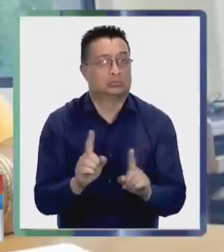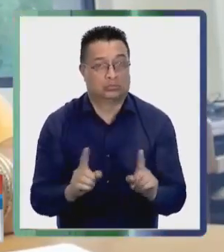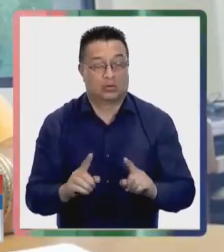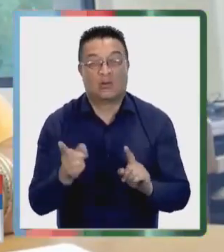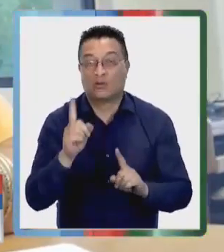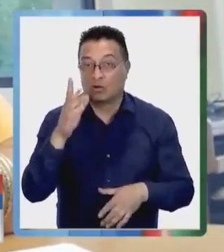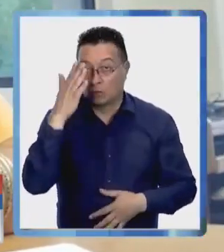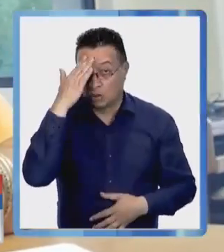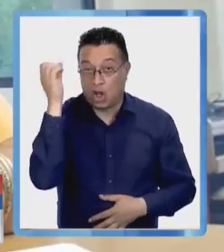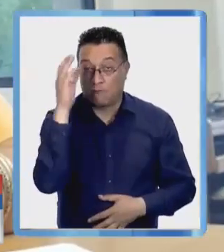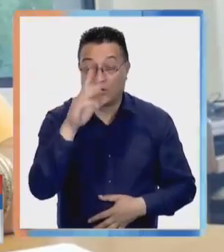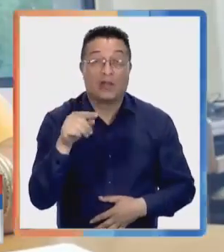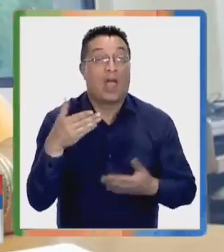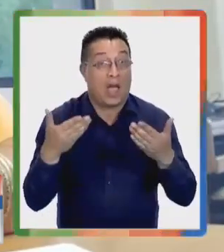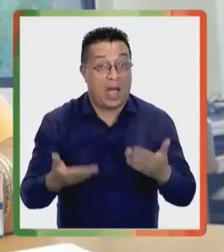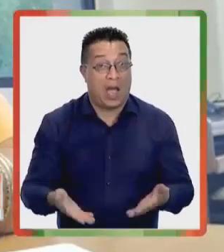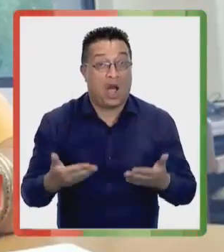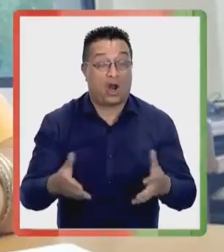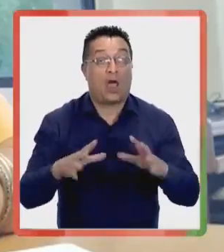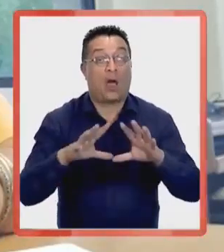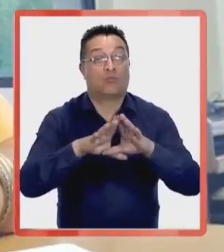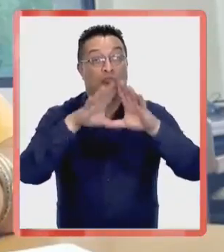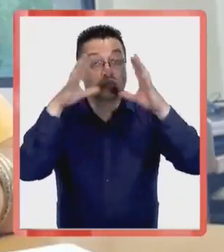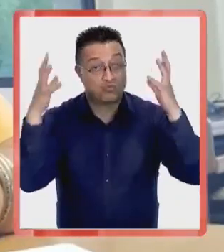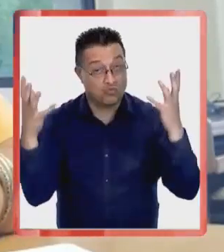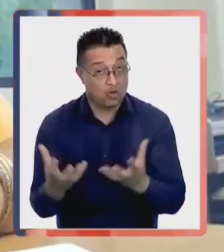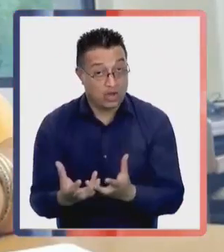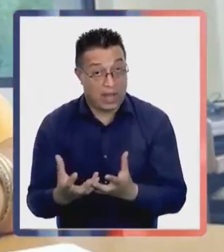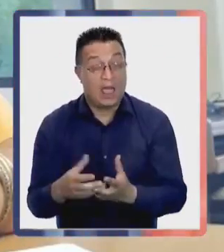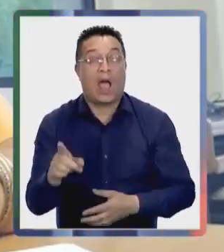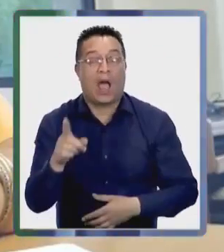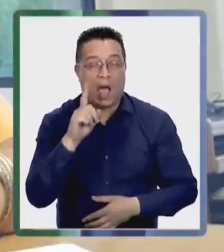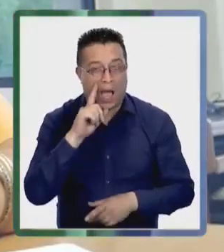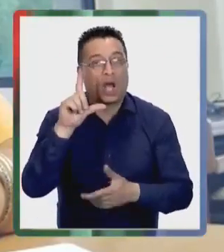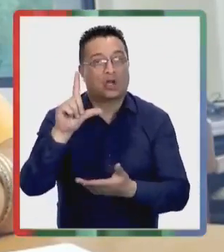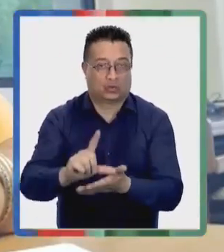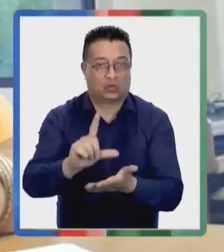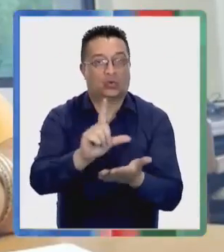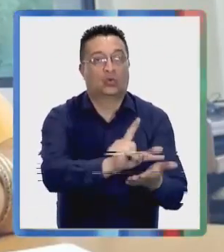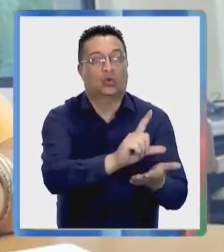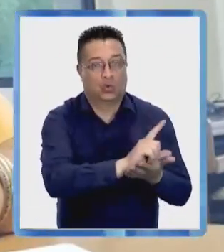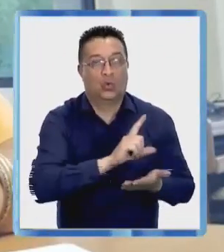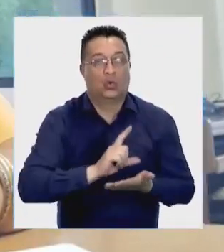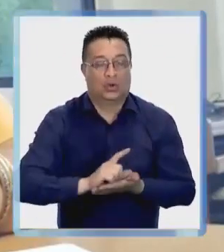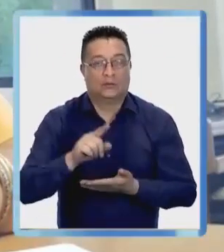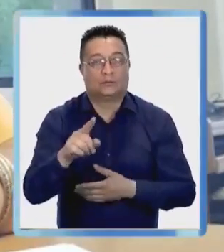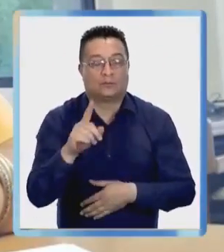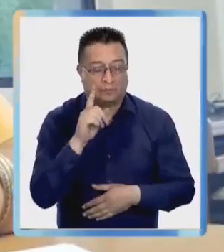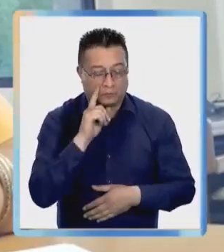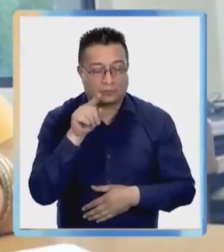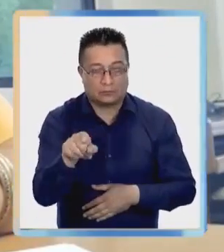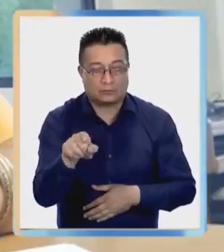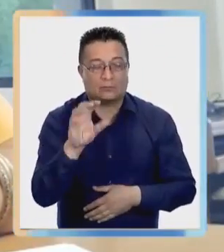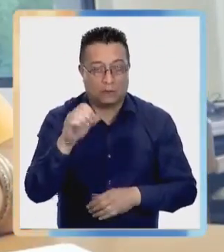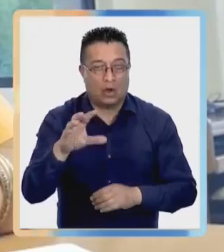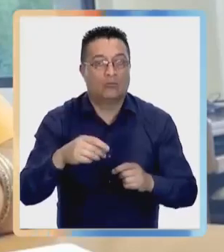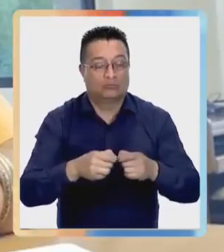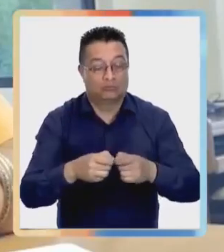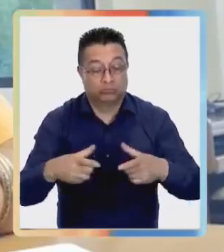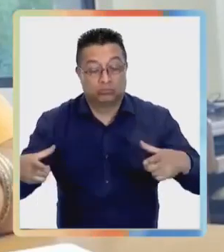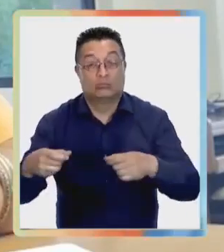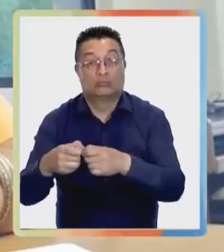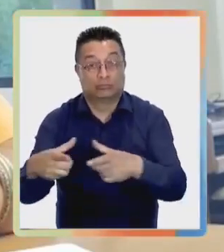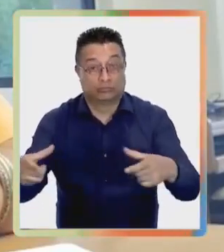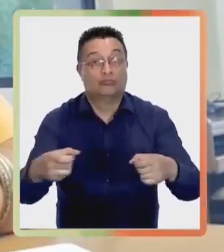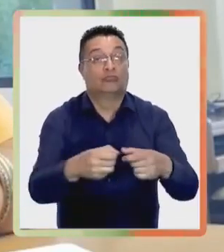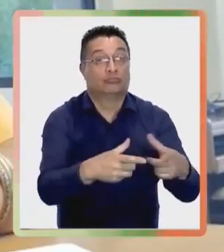No tenemos que olvidar que en estos momentos a nivel mundial hay zonas donde se han presentado olas